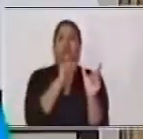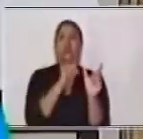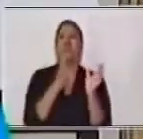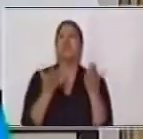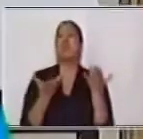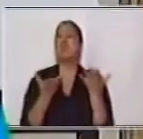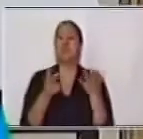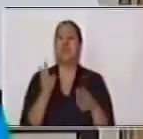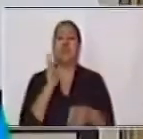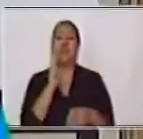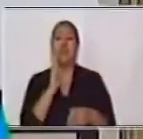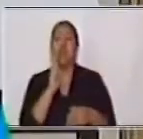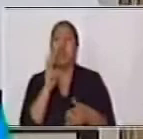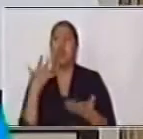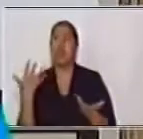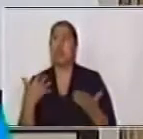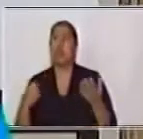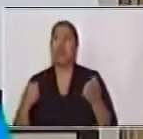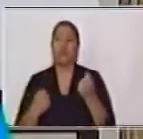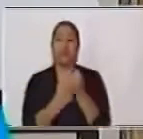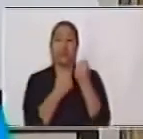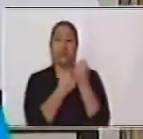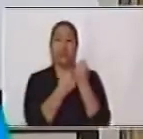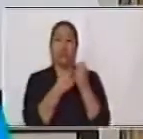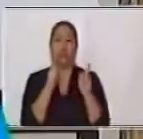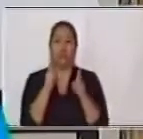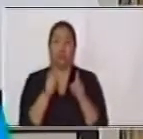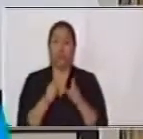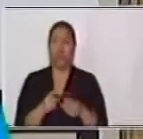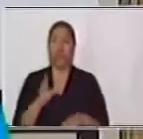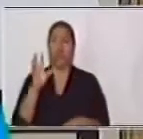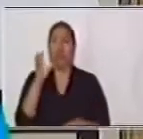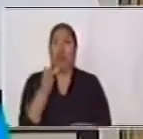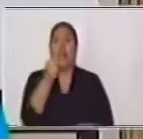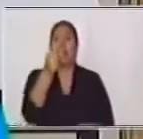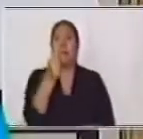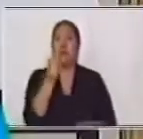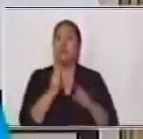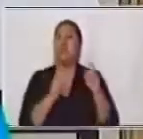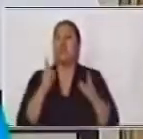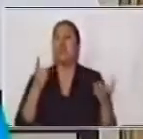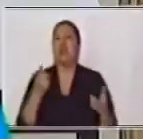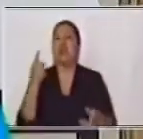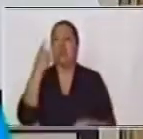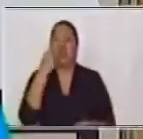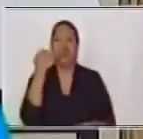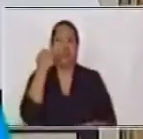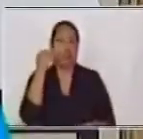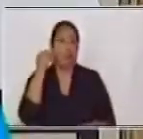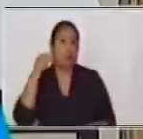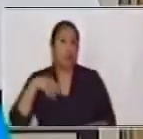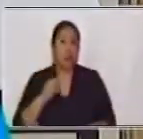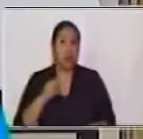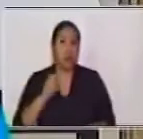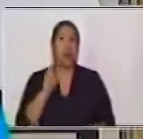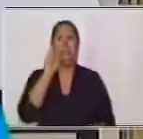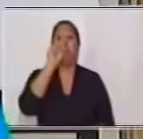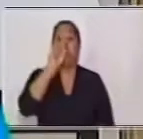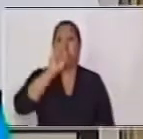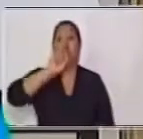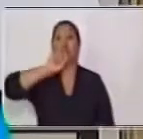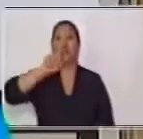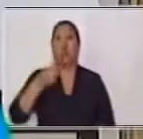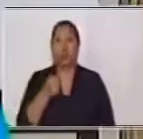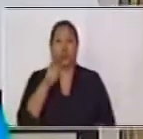son los verbos auxiliares también. Y la pausa que se hace es utilizando el punto y la coma.